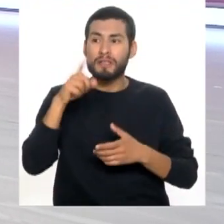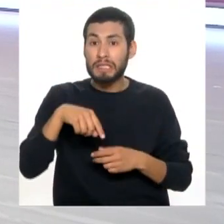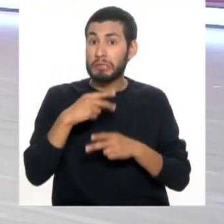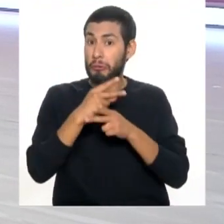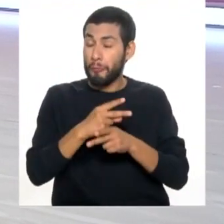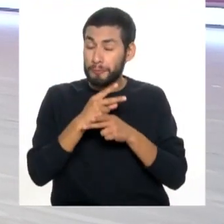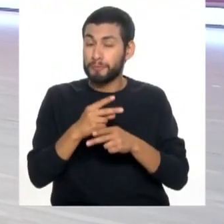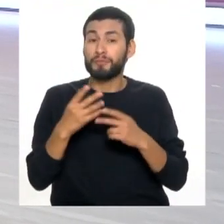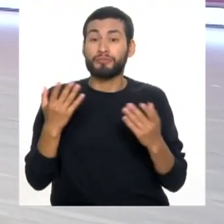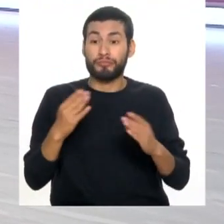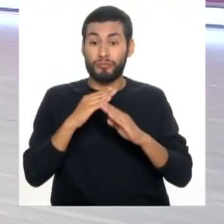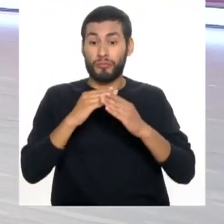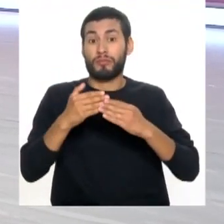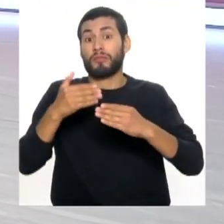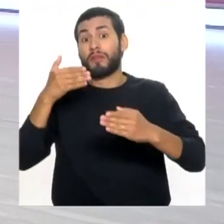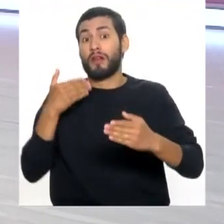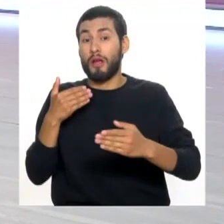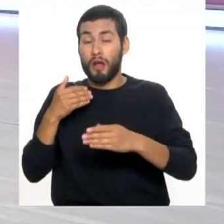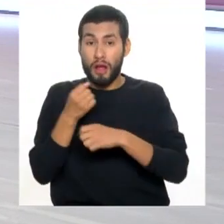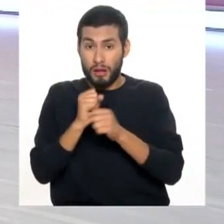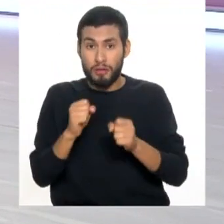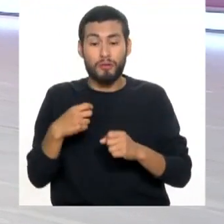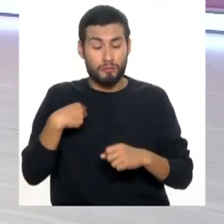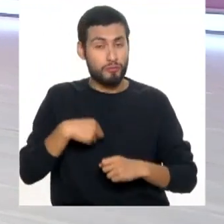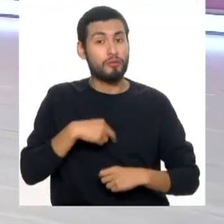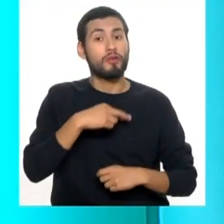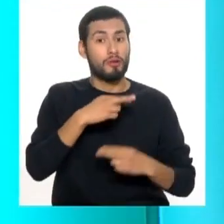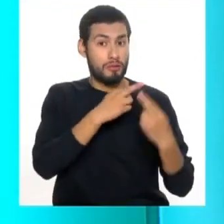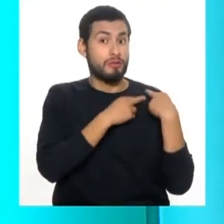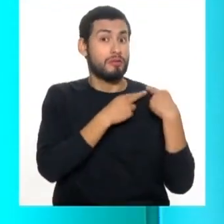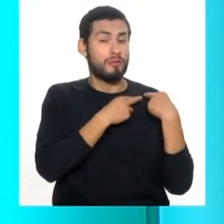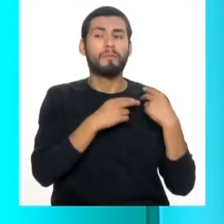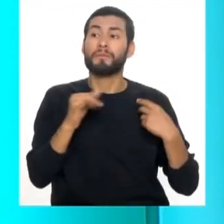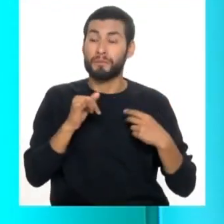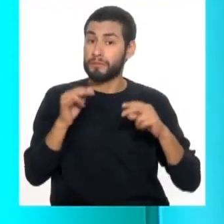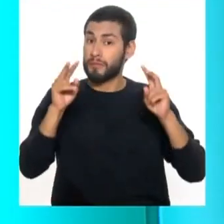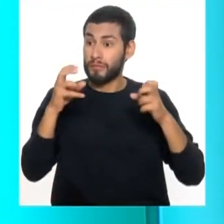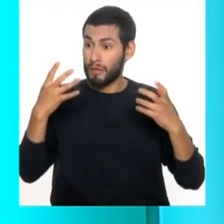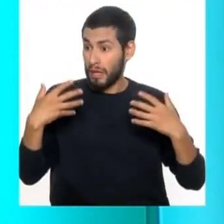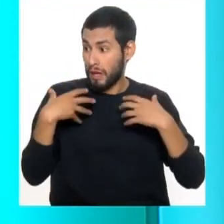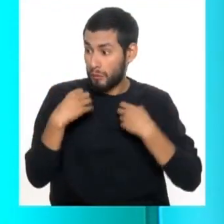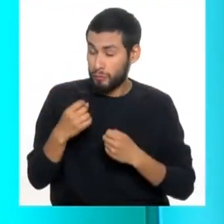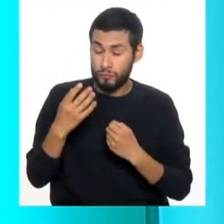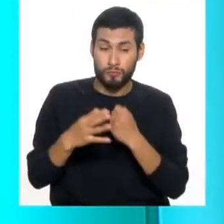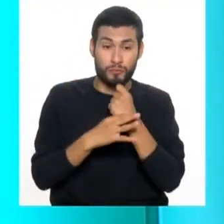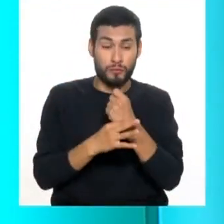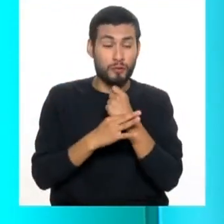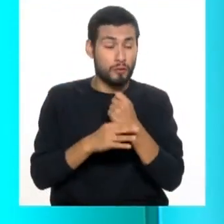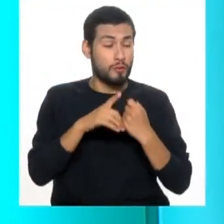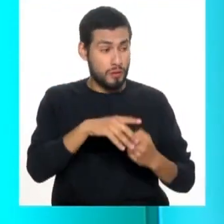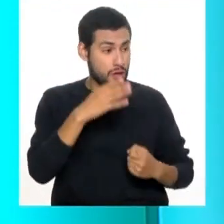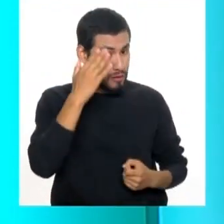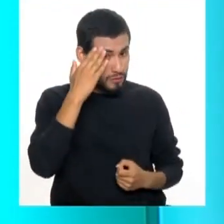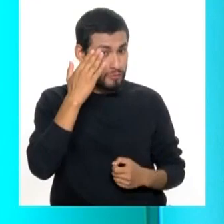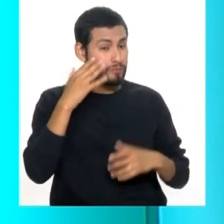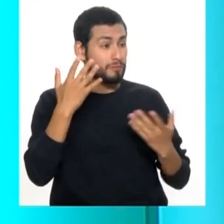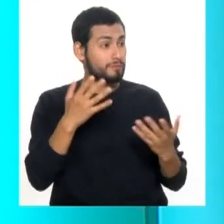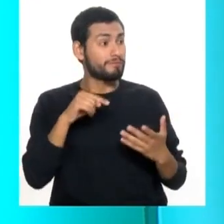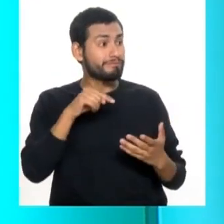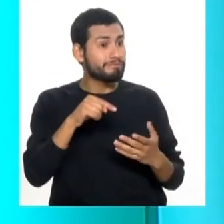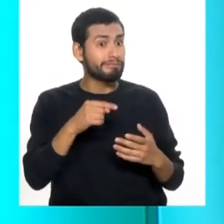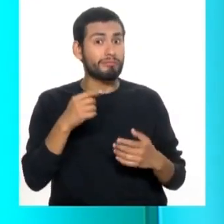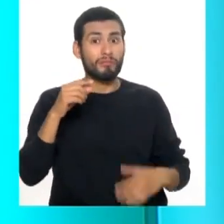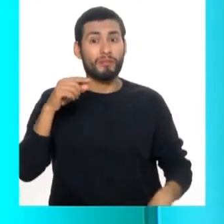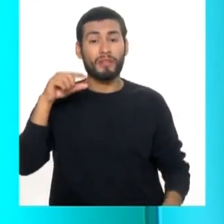porque esto depende mucho de nosotros. Pero también es un tema de salud. Doctora, ¿usted sabe que la gingivitis está asociada también